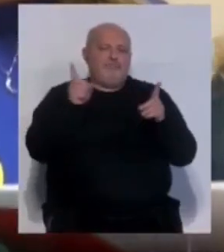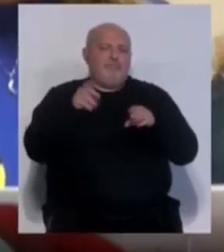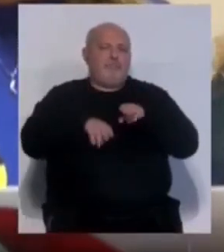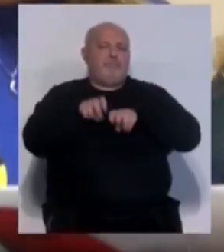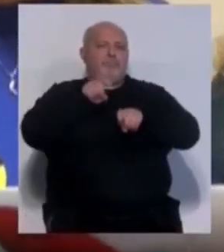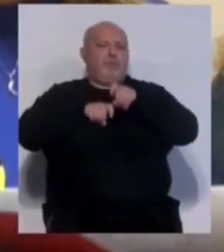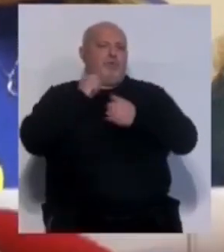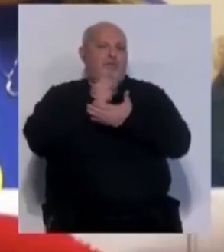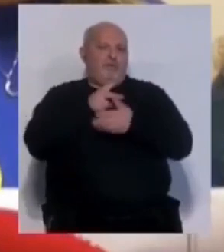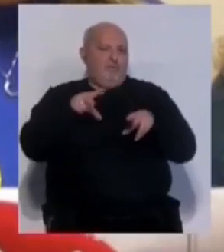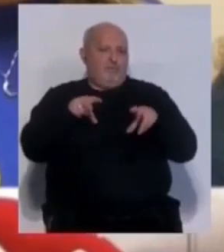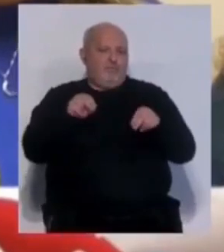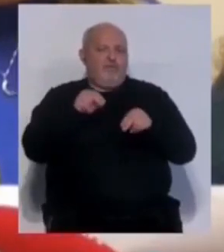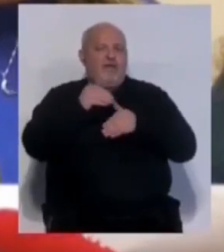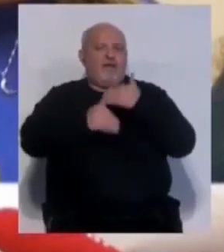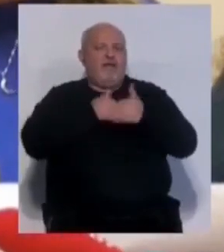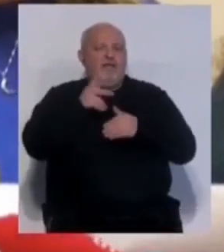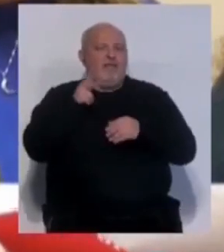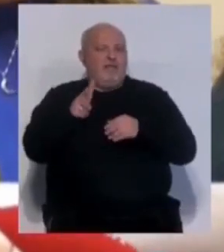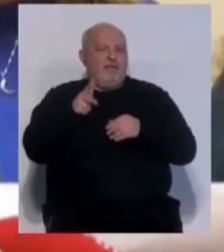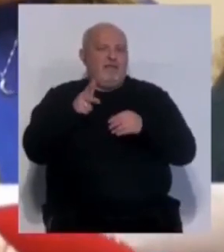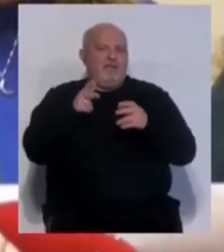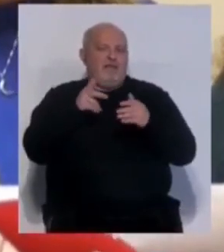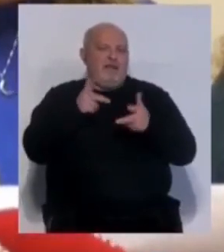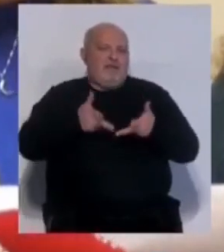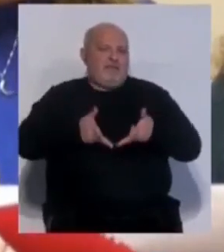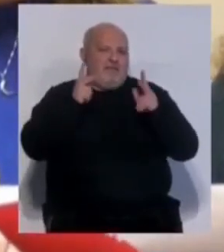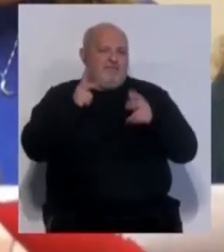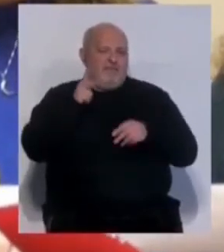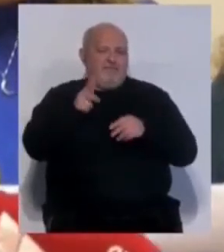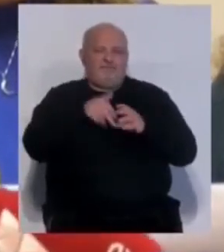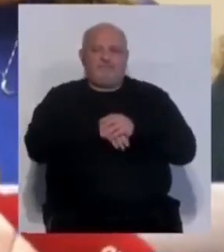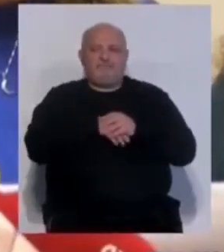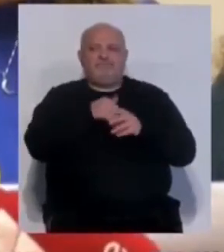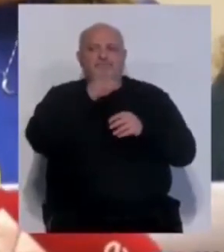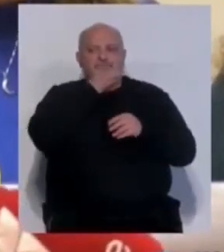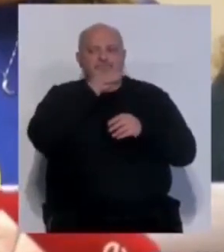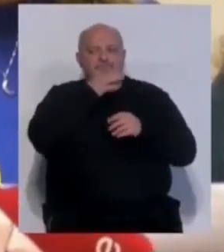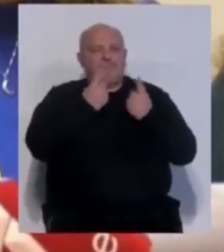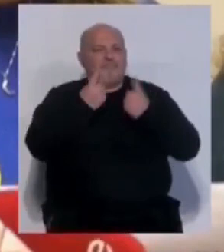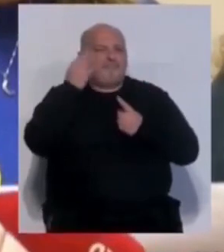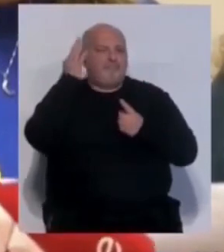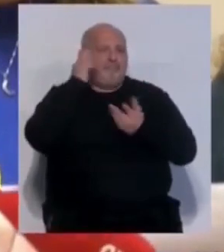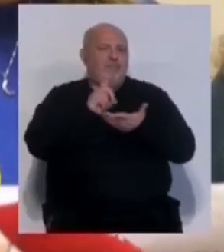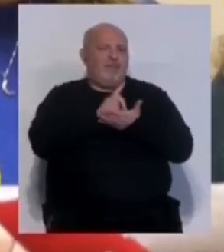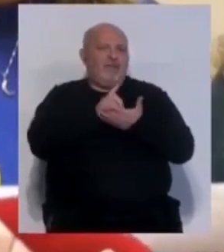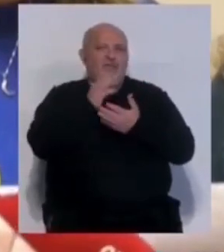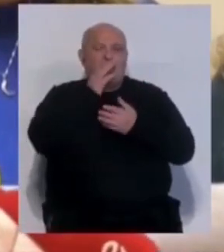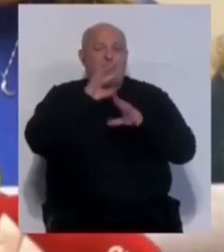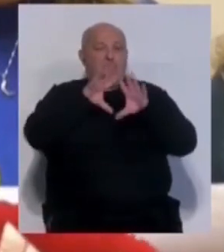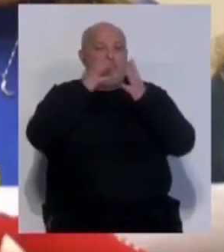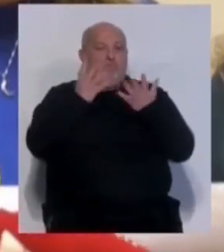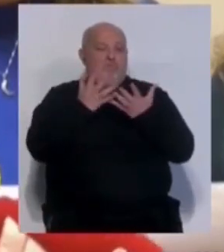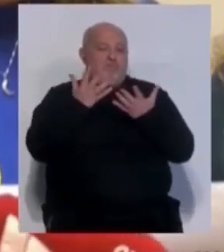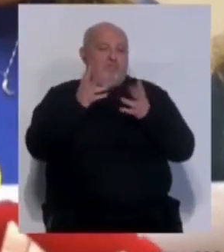un paso atrás y tenemos que seguir avanzando en derechos y en libertades. Seguimos teniendo las mujeres datos de que tenemos en el